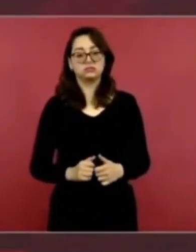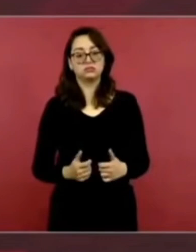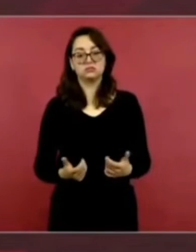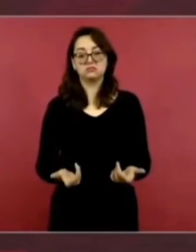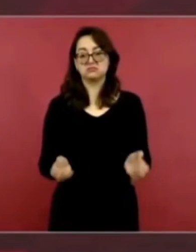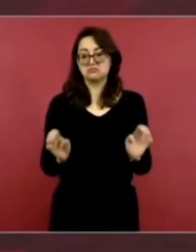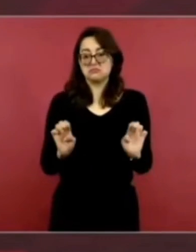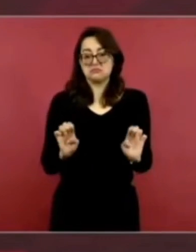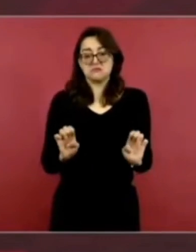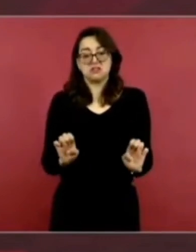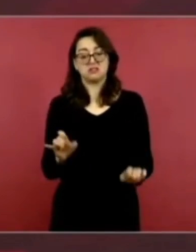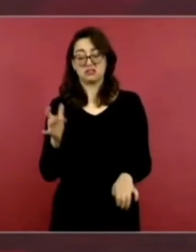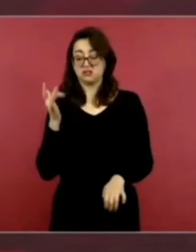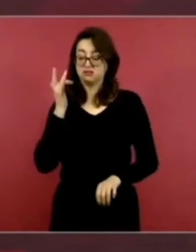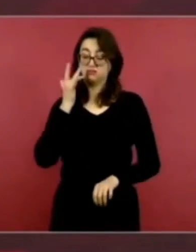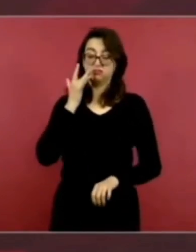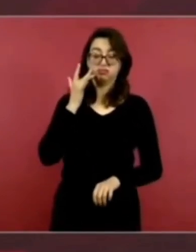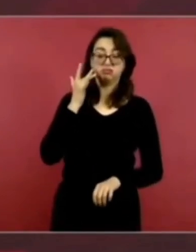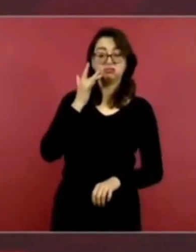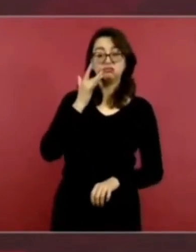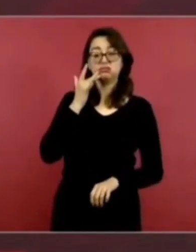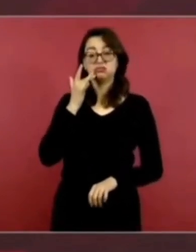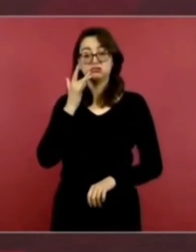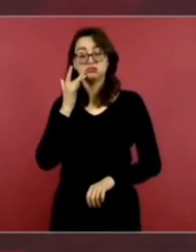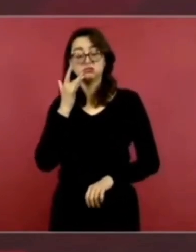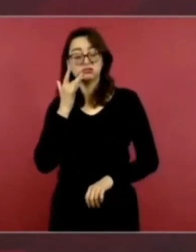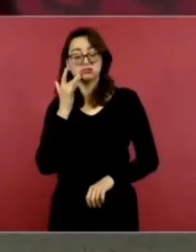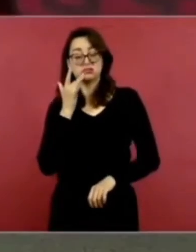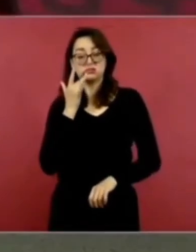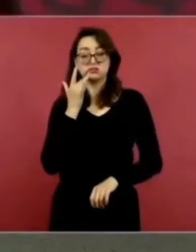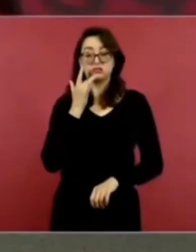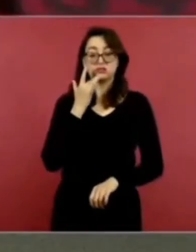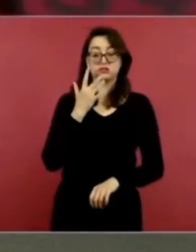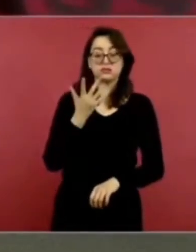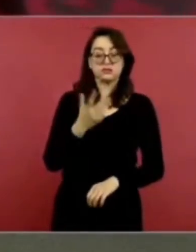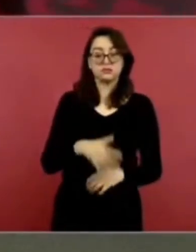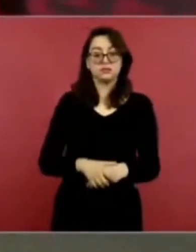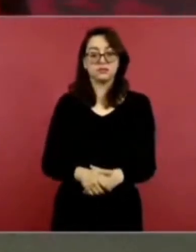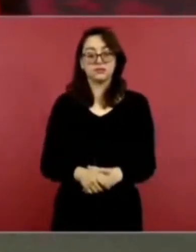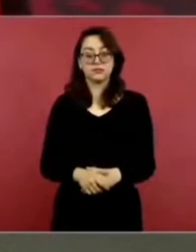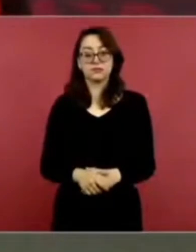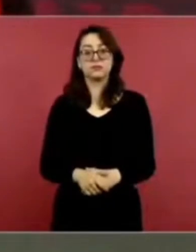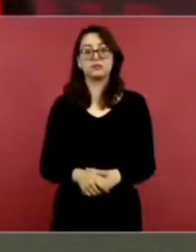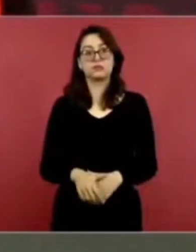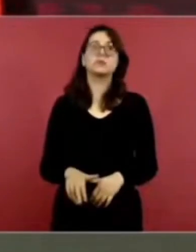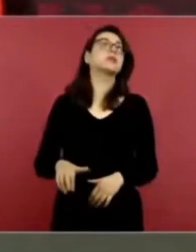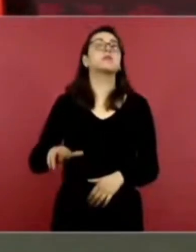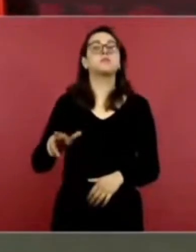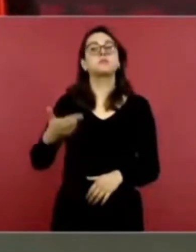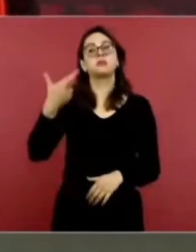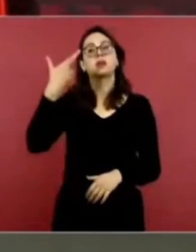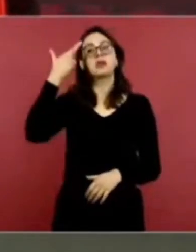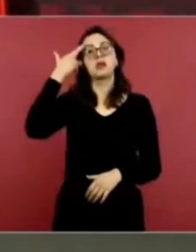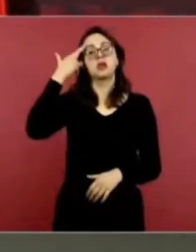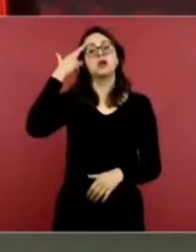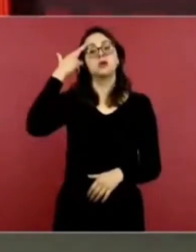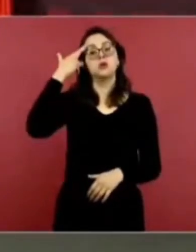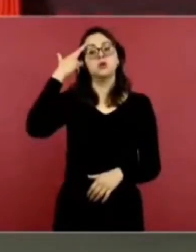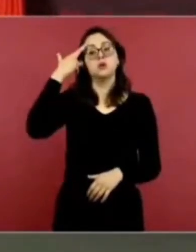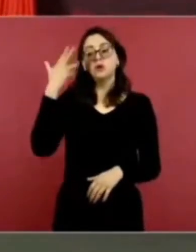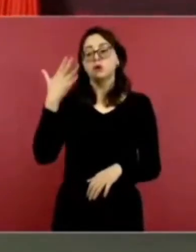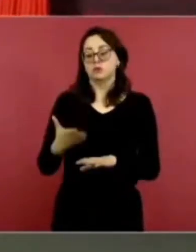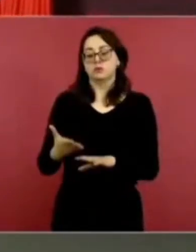elegantísimos. Hubo una época, cuando estaba en su apogeo, la política de pillaje,